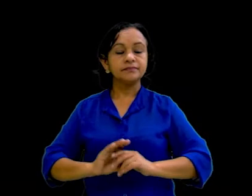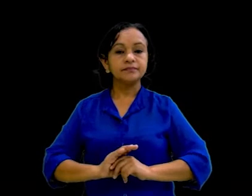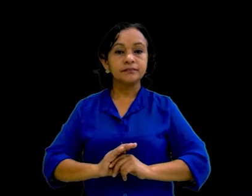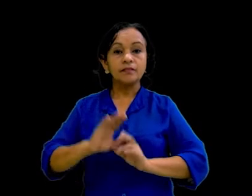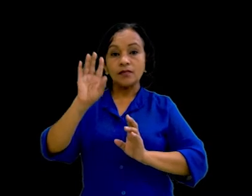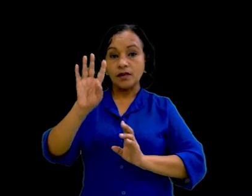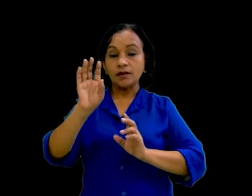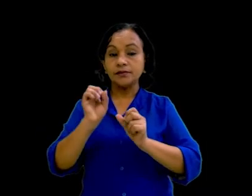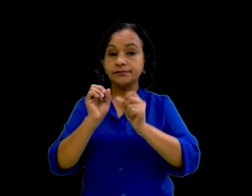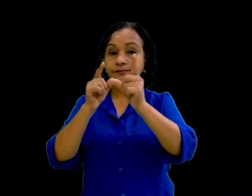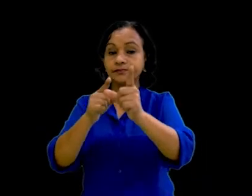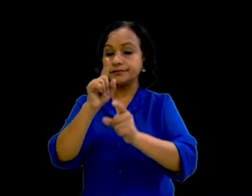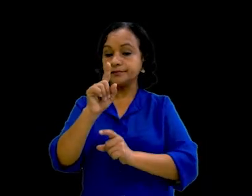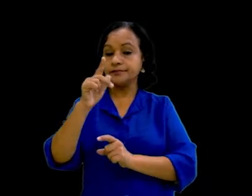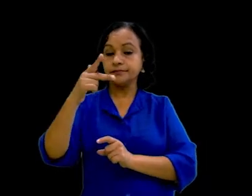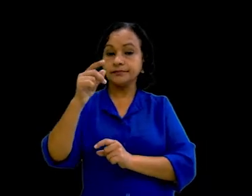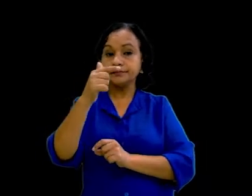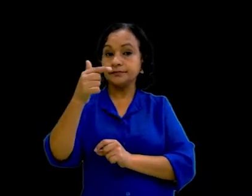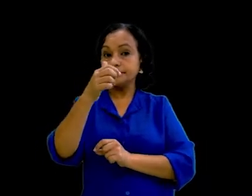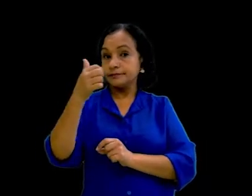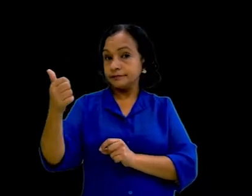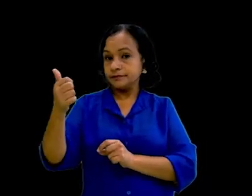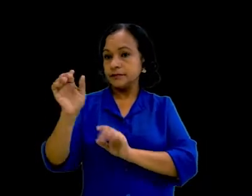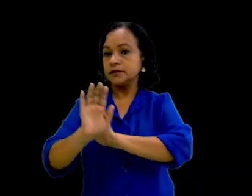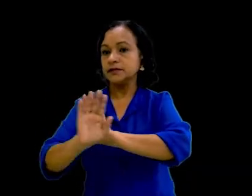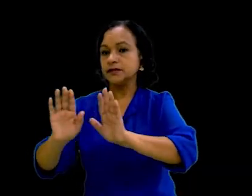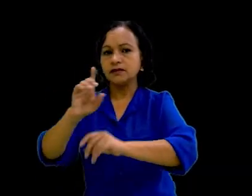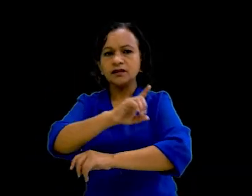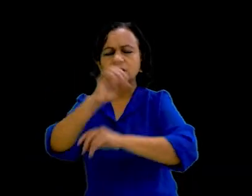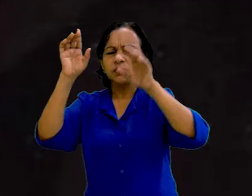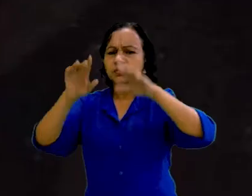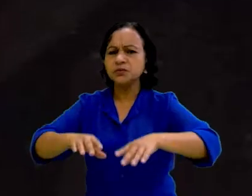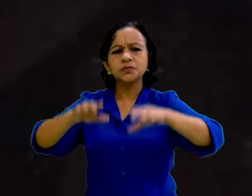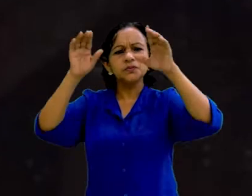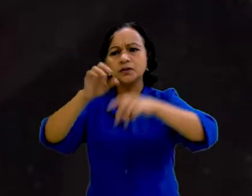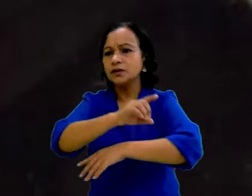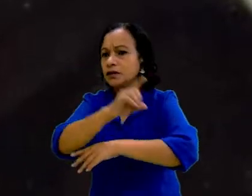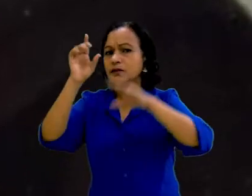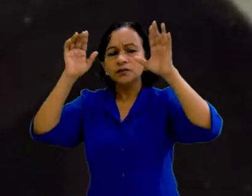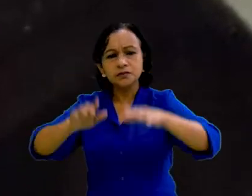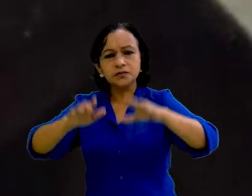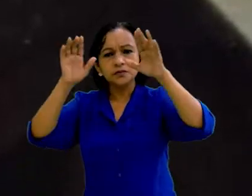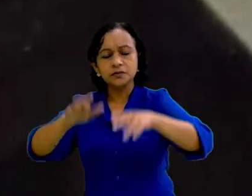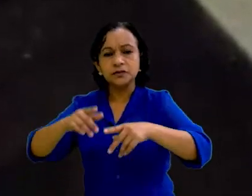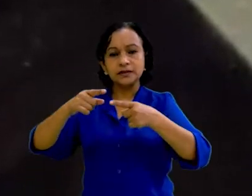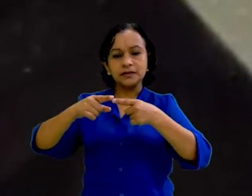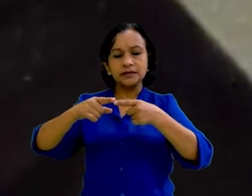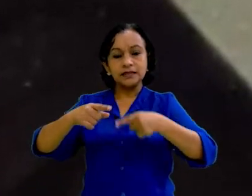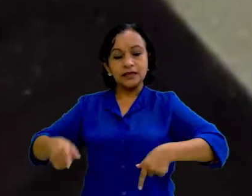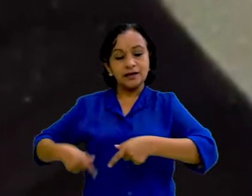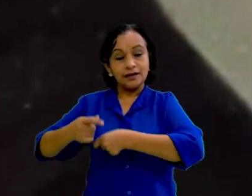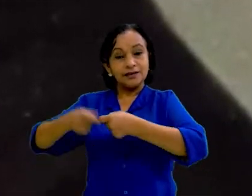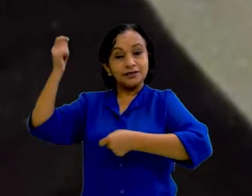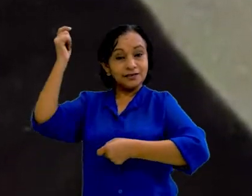El 4 de octubre de 1876, después de varios días de lluvia, y coincidiendo con el llamado Cordonazo de San